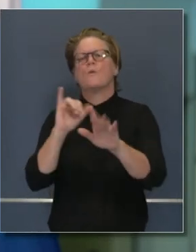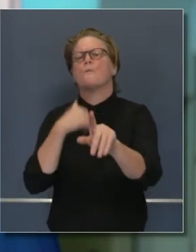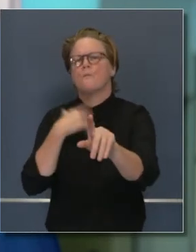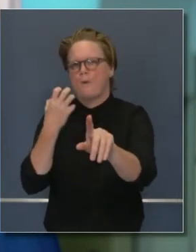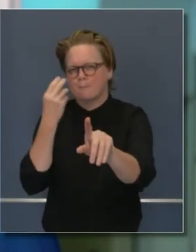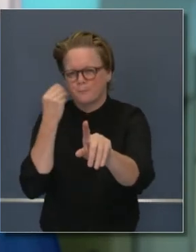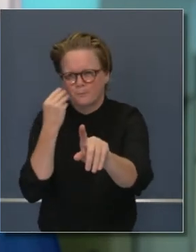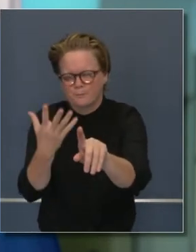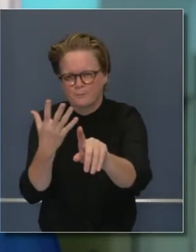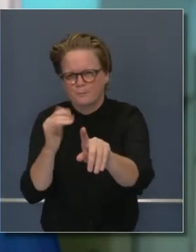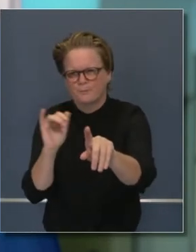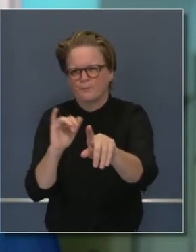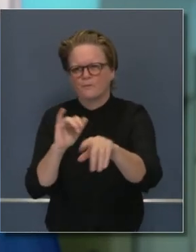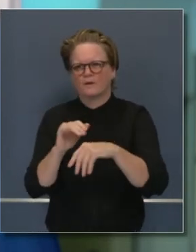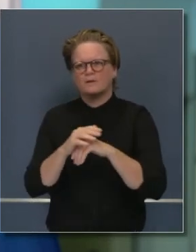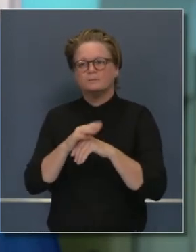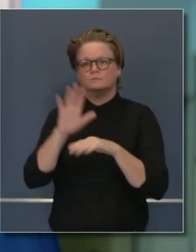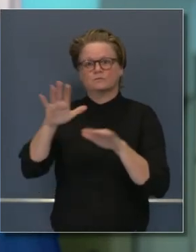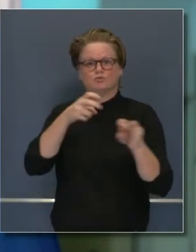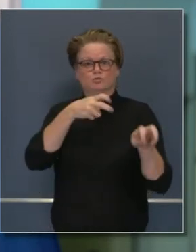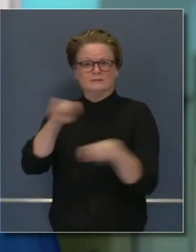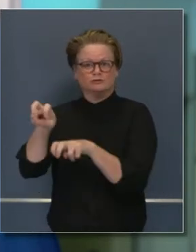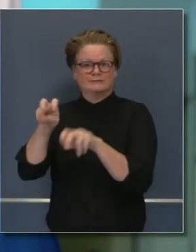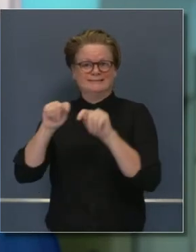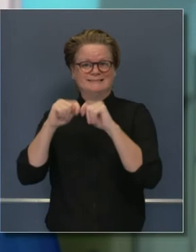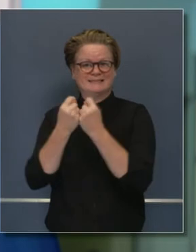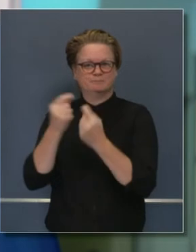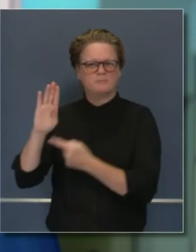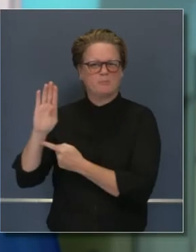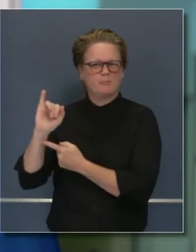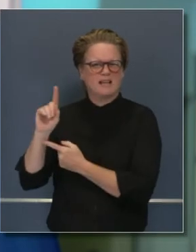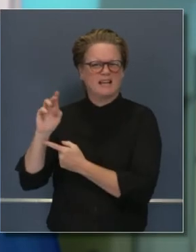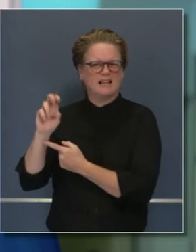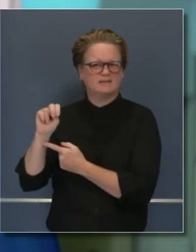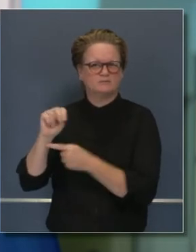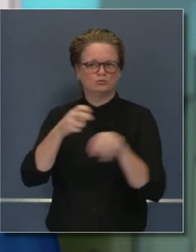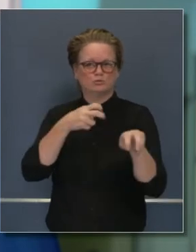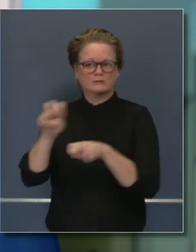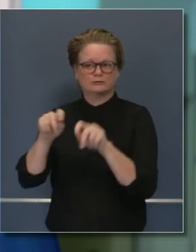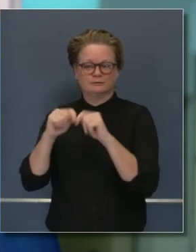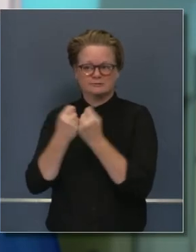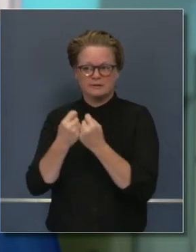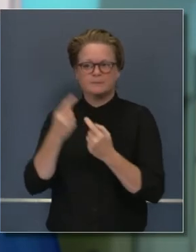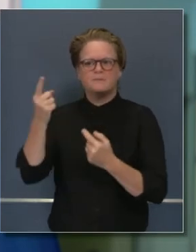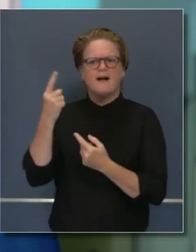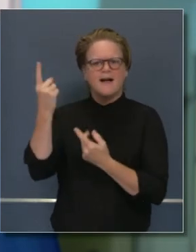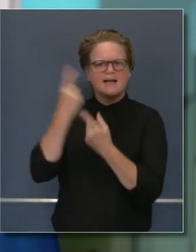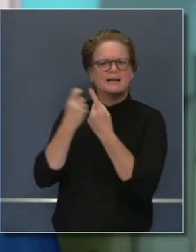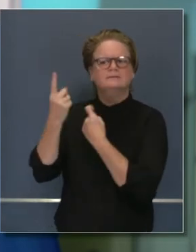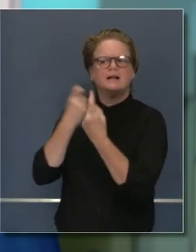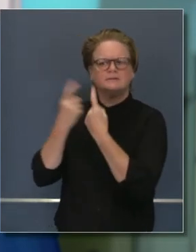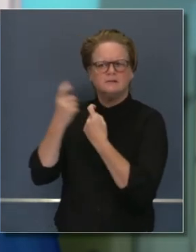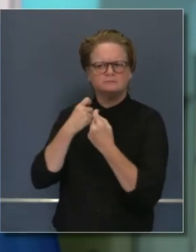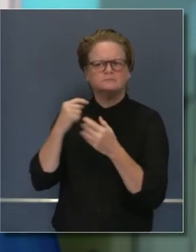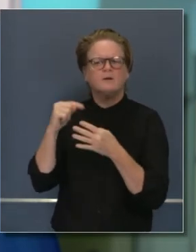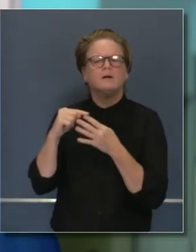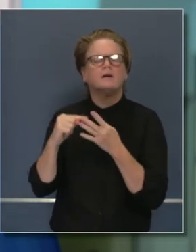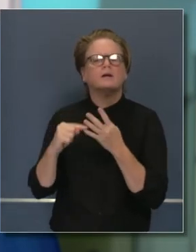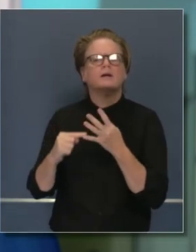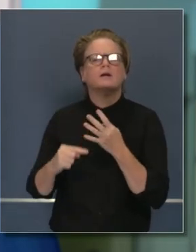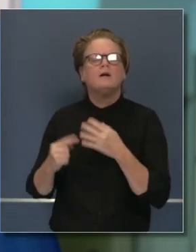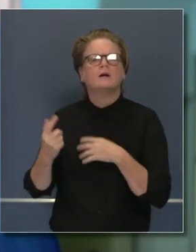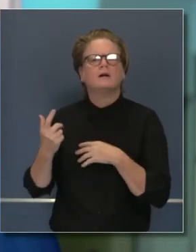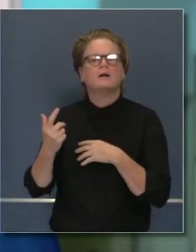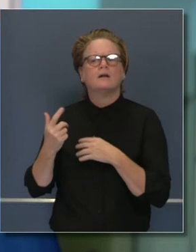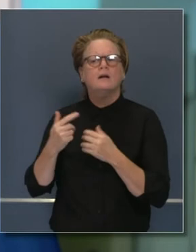sobre el equipo de transición, trabajando con la presidenta de la Cámara de Representantes,